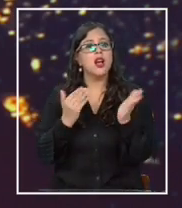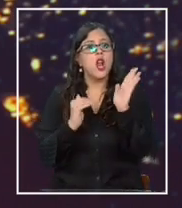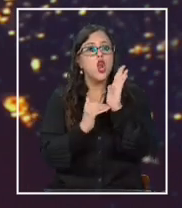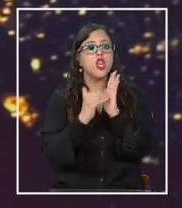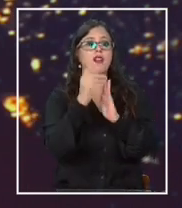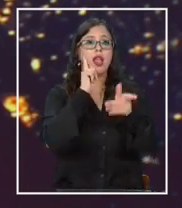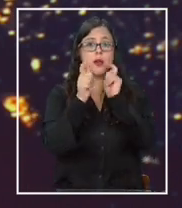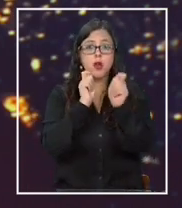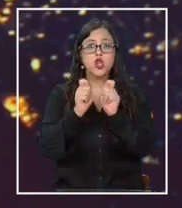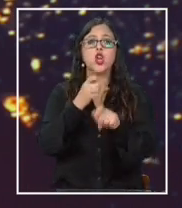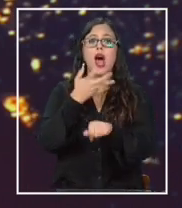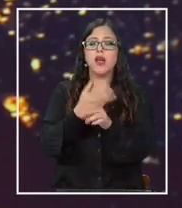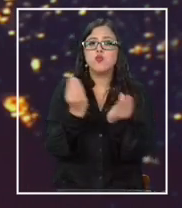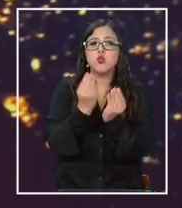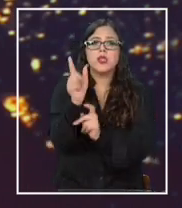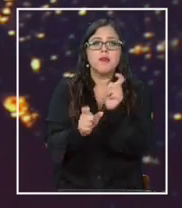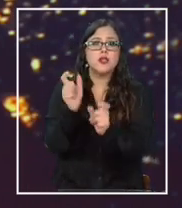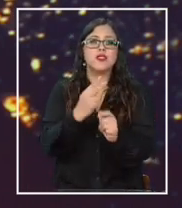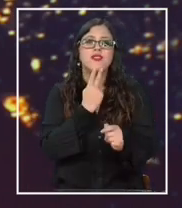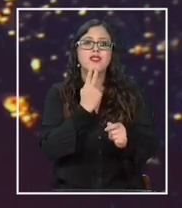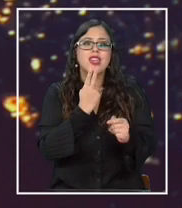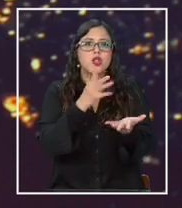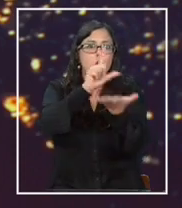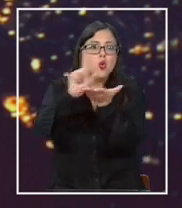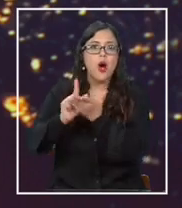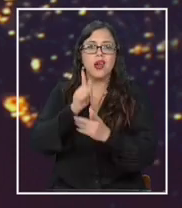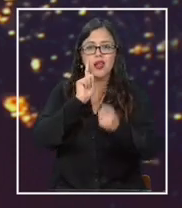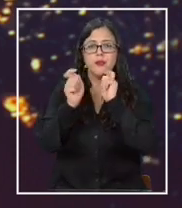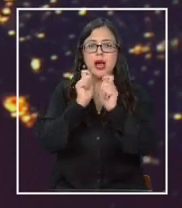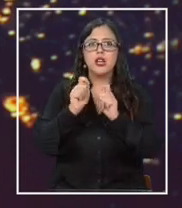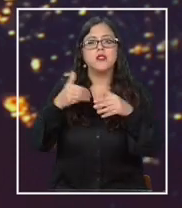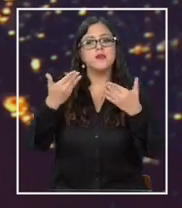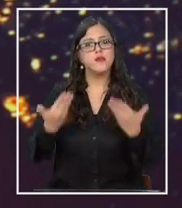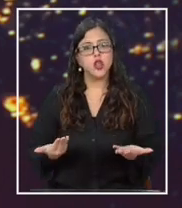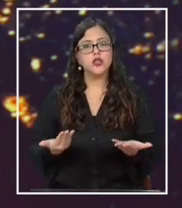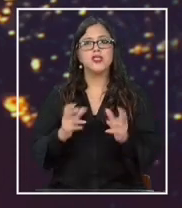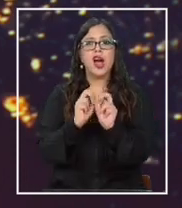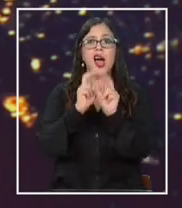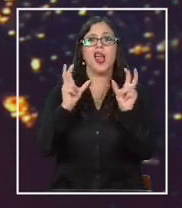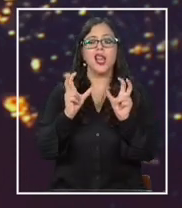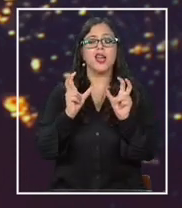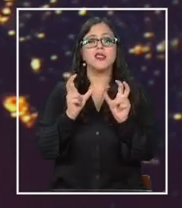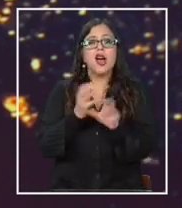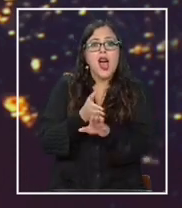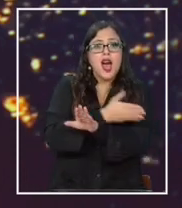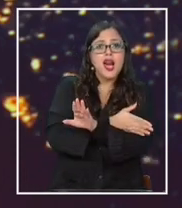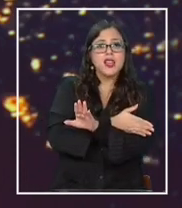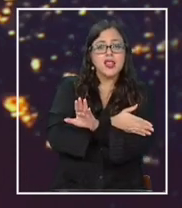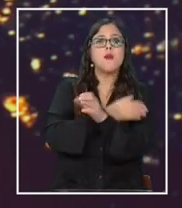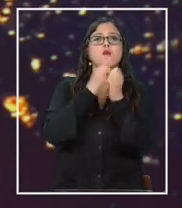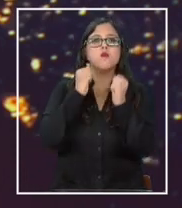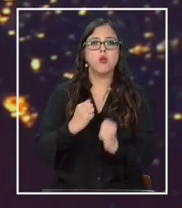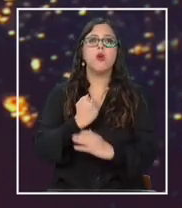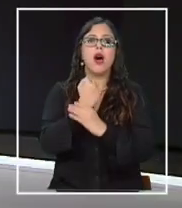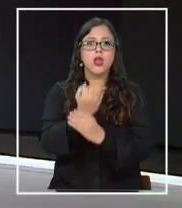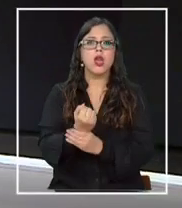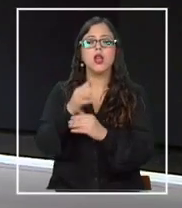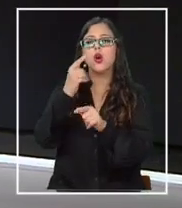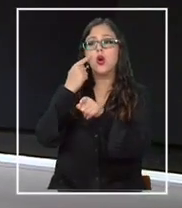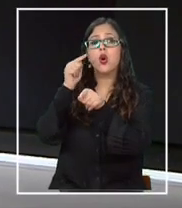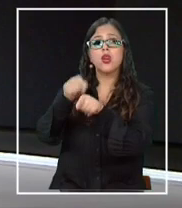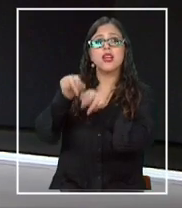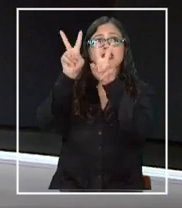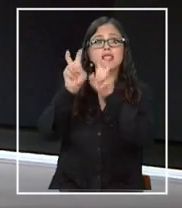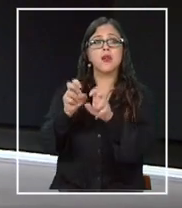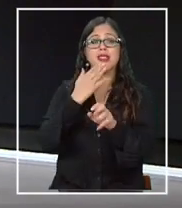exposición. Tenemos muchas personas viviendo en zonas de peligro y por lo tanto una alerta temprana puede hacer la diferencia. Bueno, y a propósito de